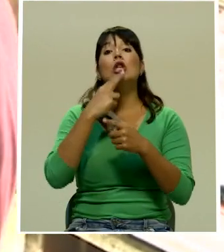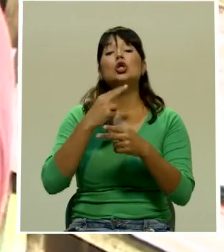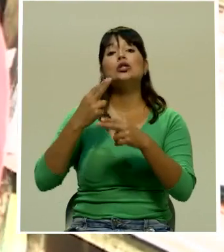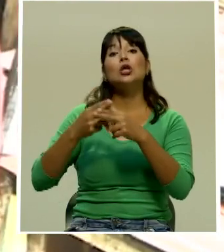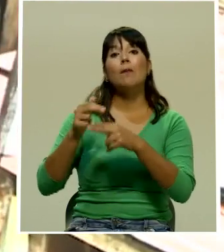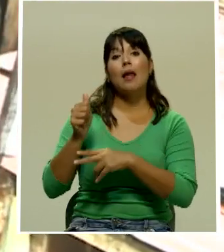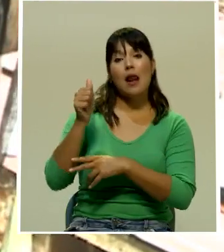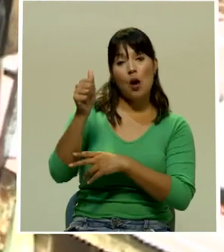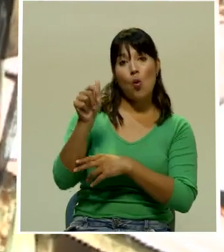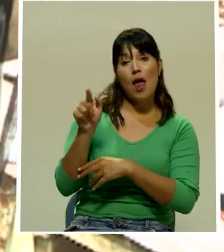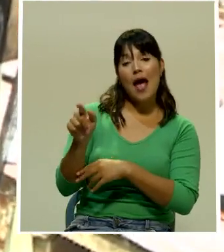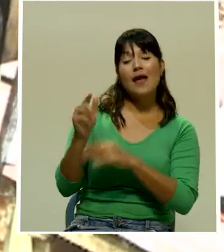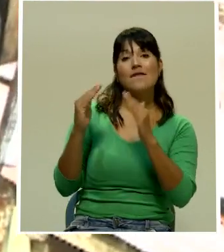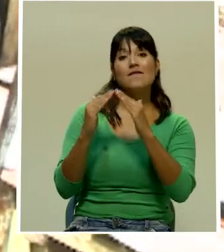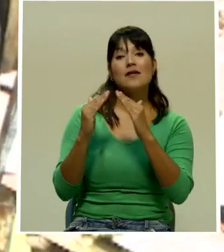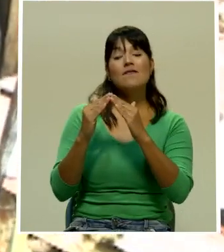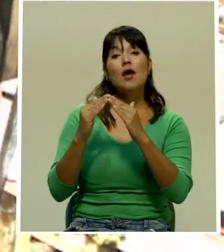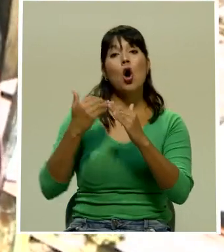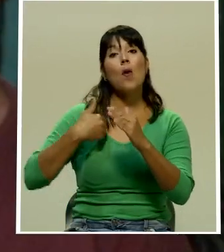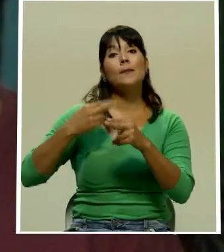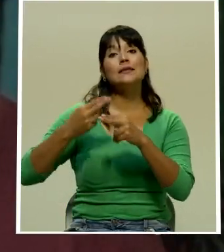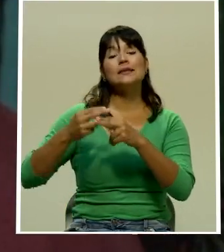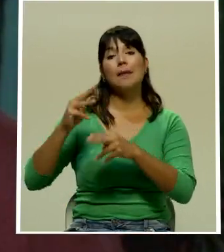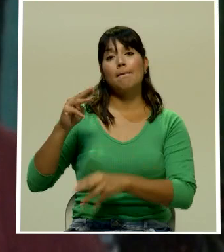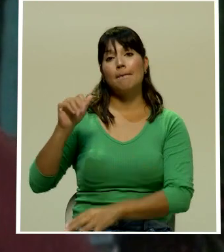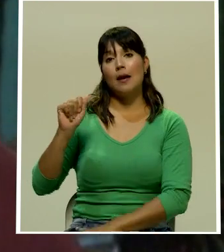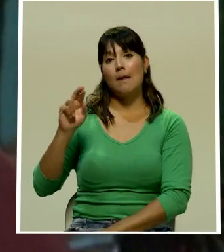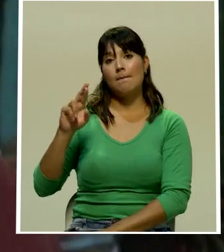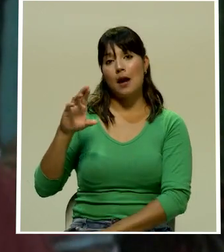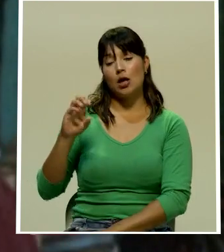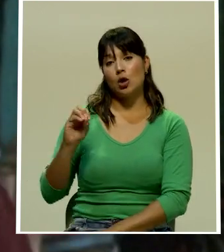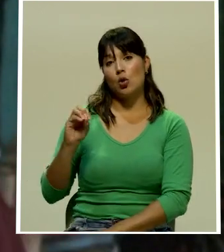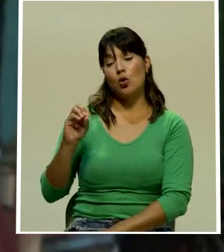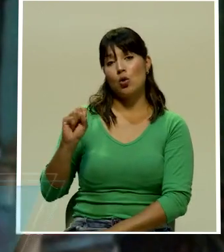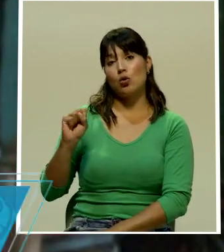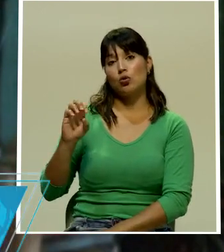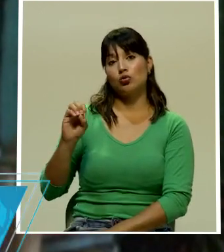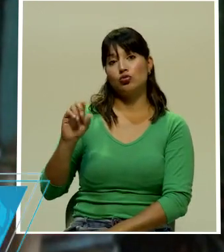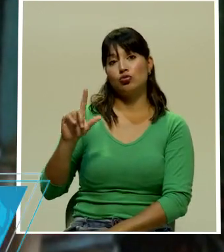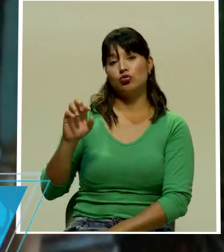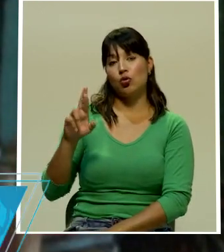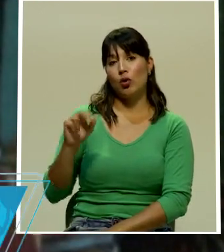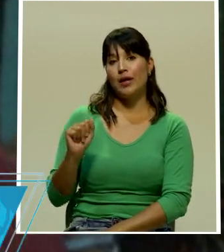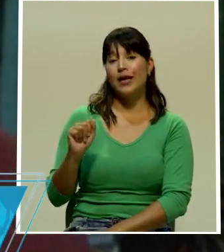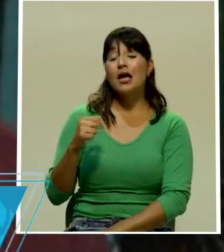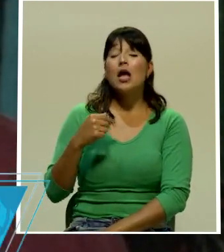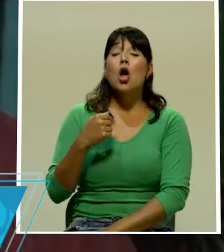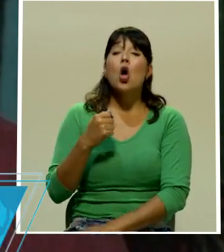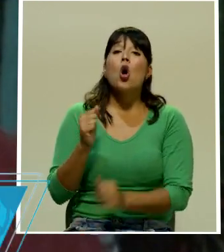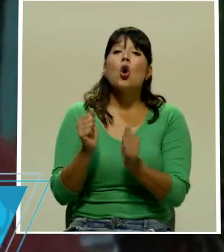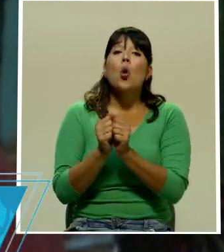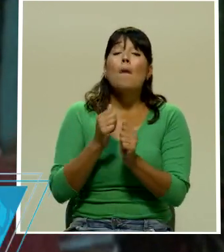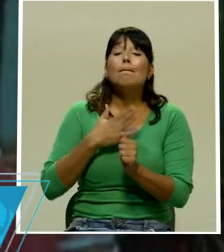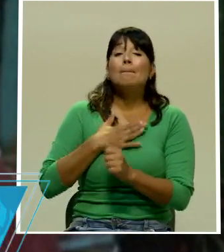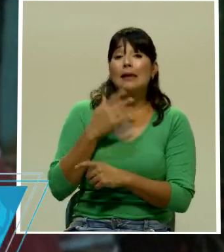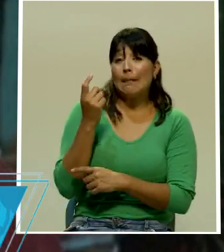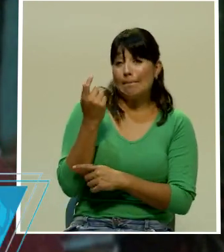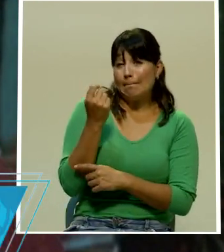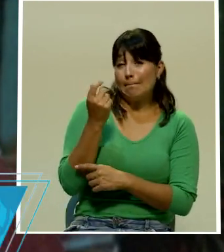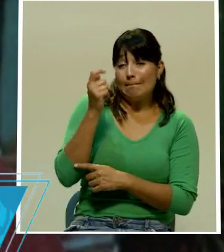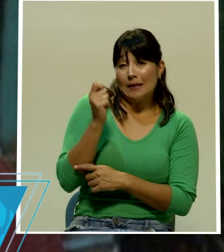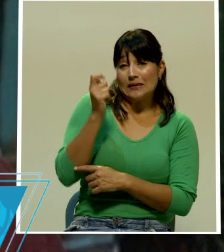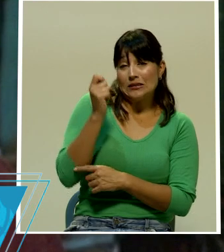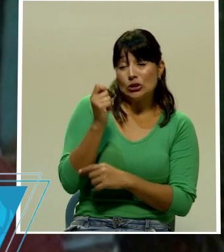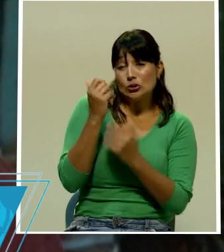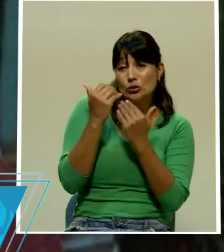Ahí vive don Marcos Solera. Sencillamente me dijeron que no, que con la poquita opinión que yo recibía, que con eso